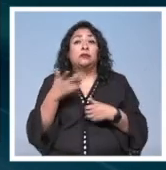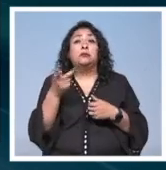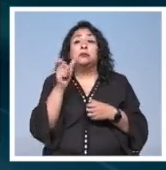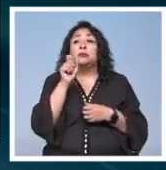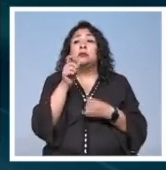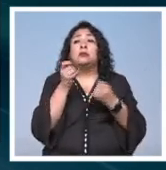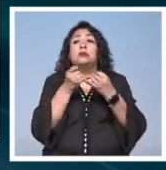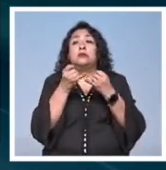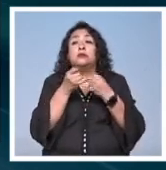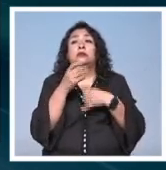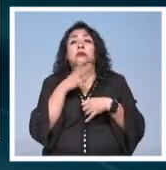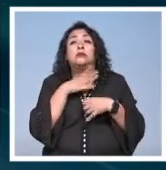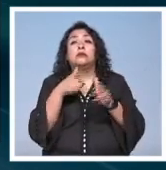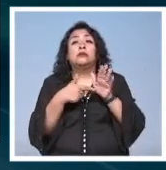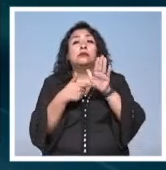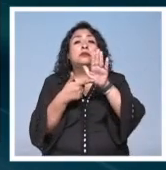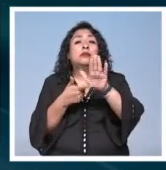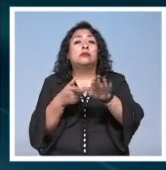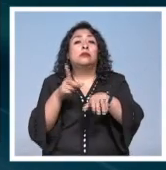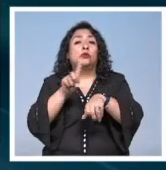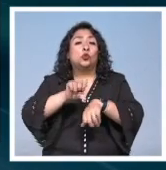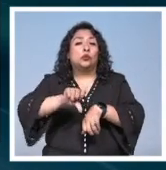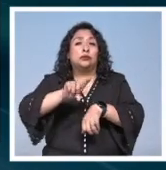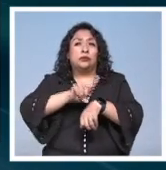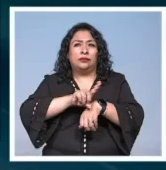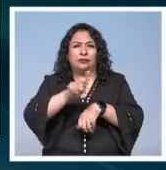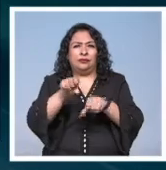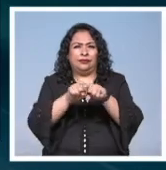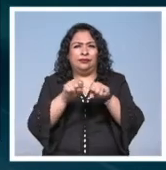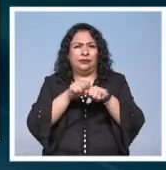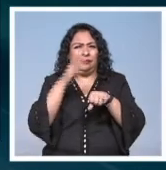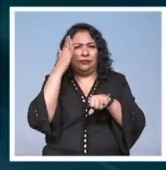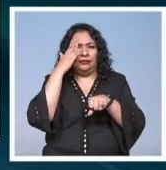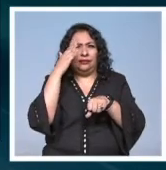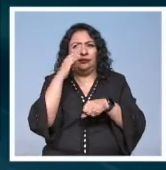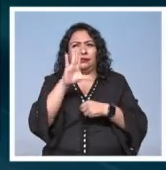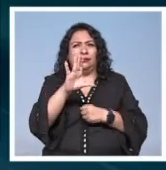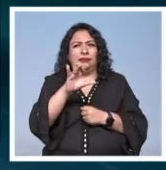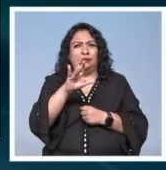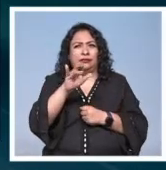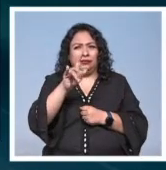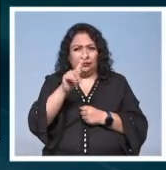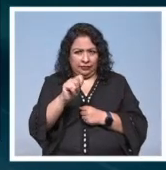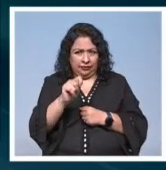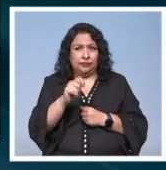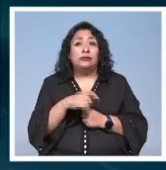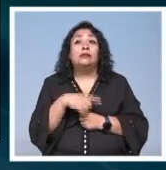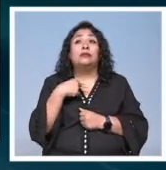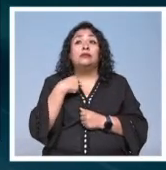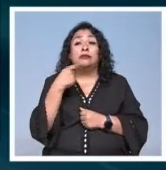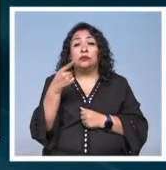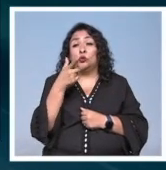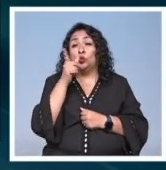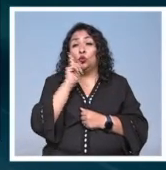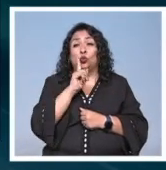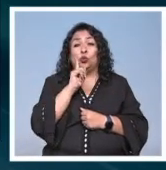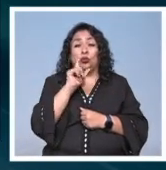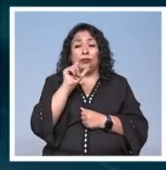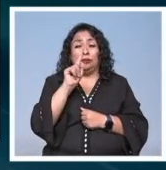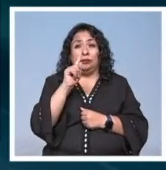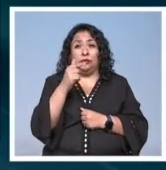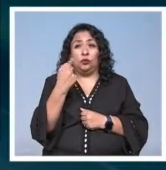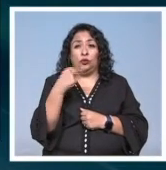Asimismo se efectuó una presentación el día de hoy en el aula magna del Centro Nacional de las Artes donde el antropóloga social